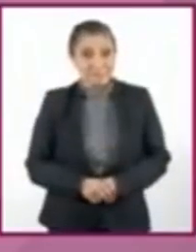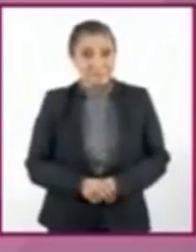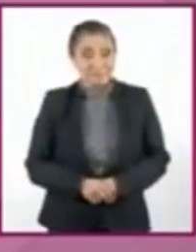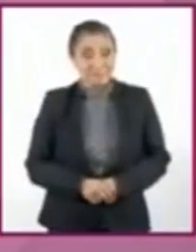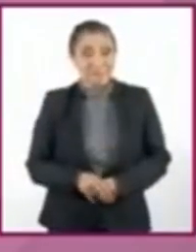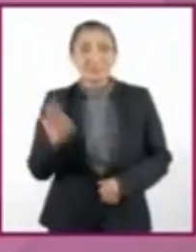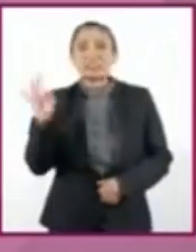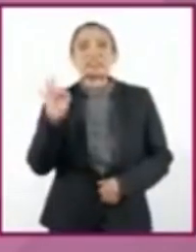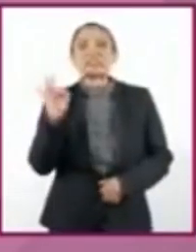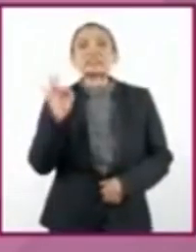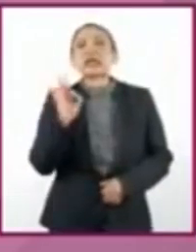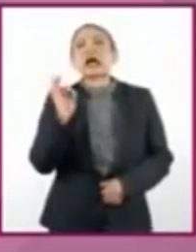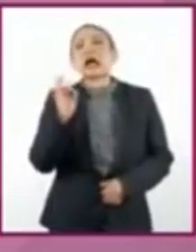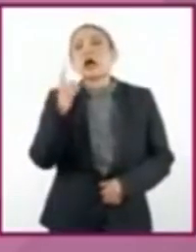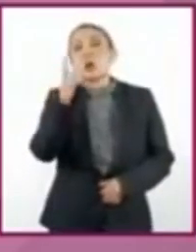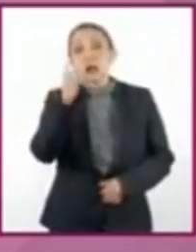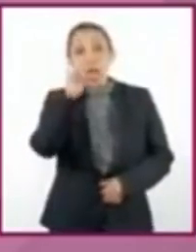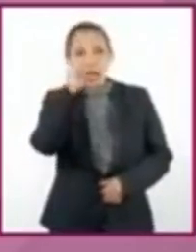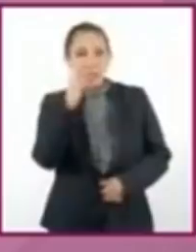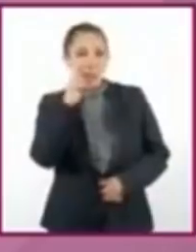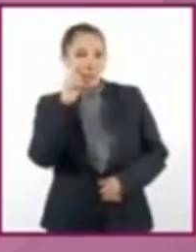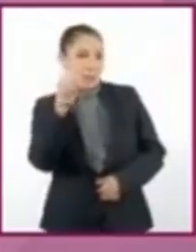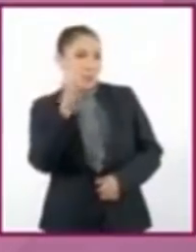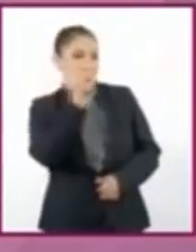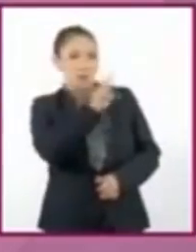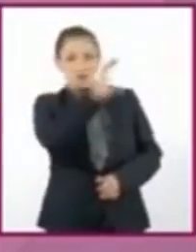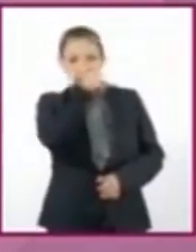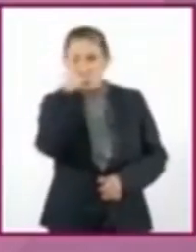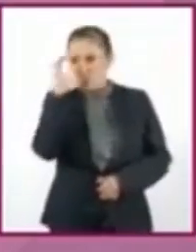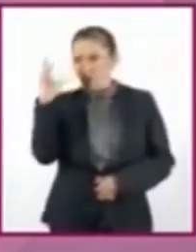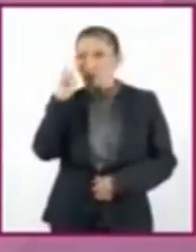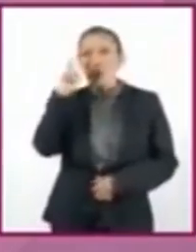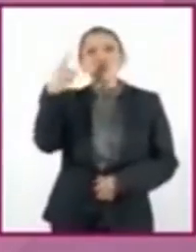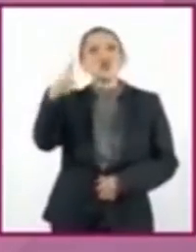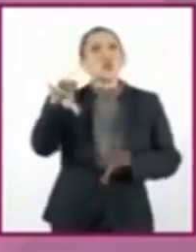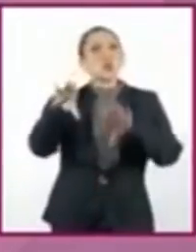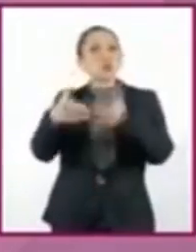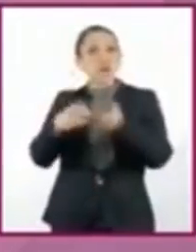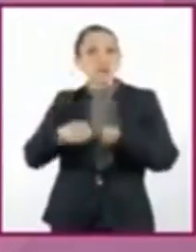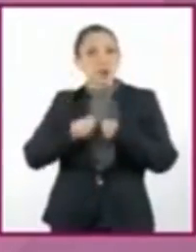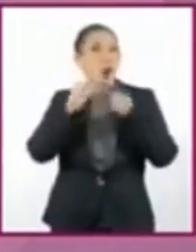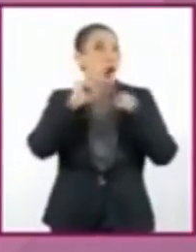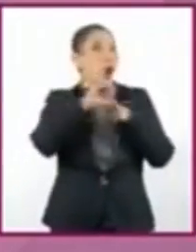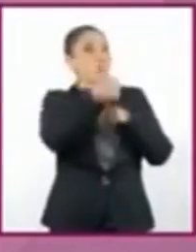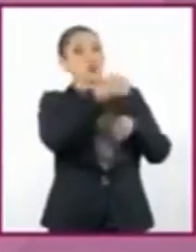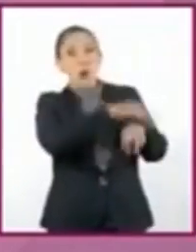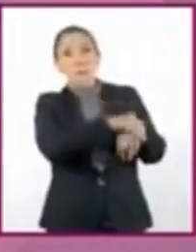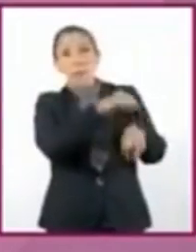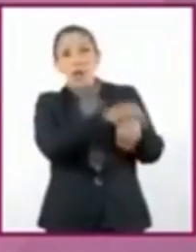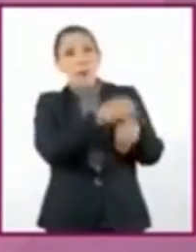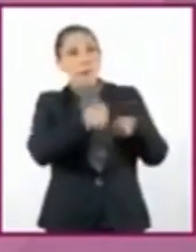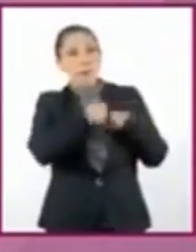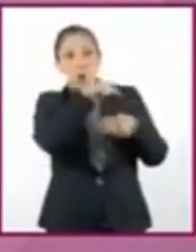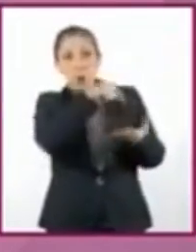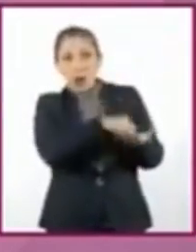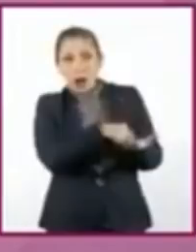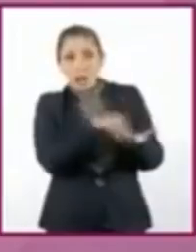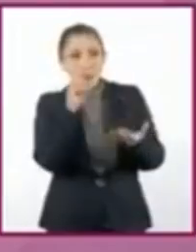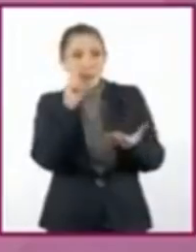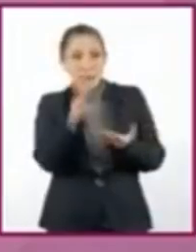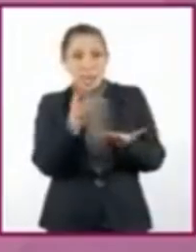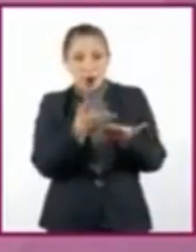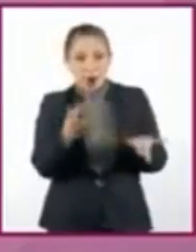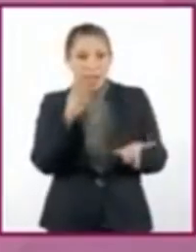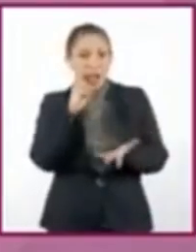Probablemente, alguna de estas imágenes corresponda a su comunidad o a la de alguno de sus amigos y ahora luce así.